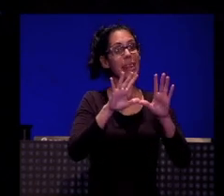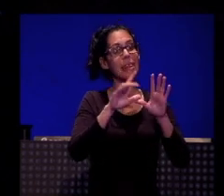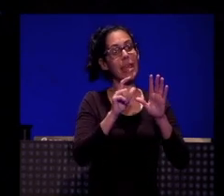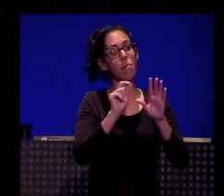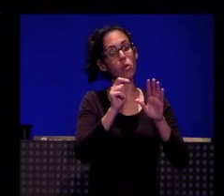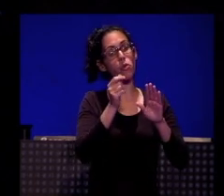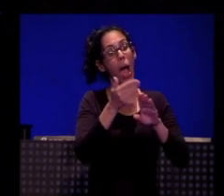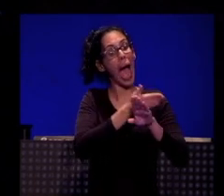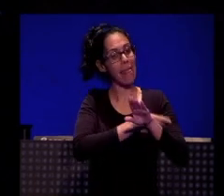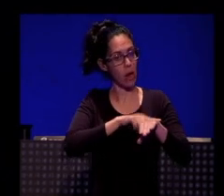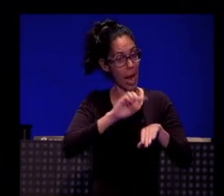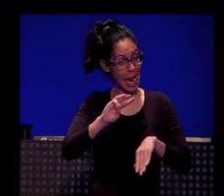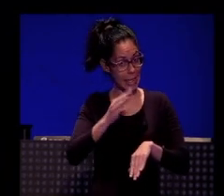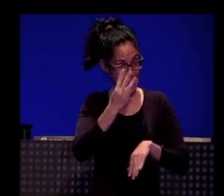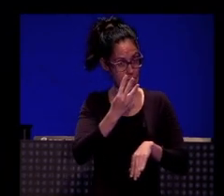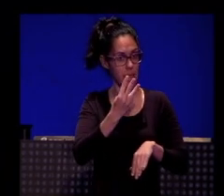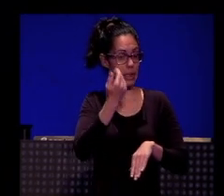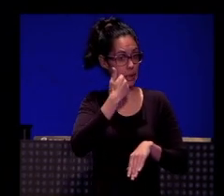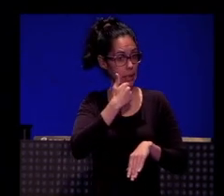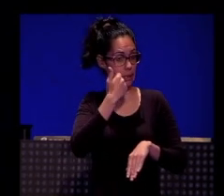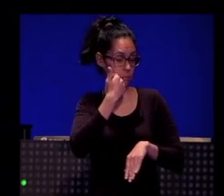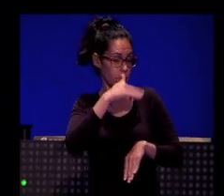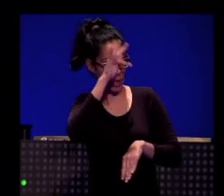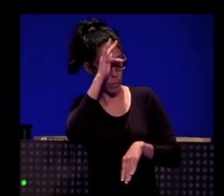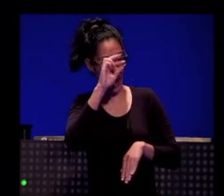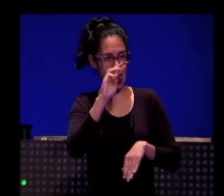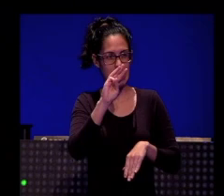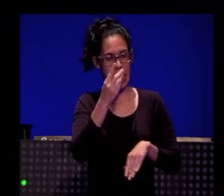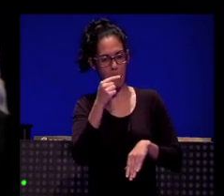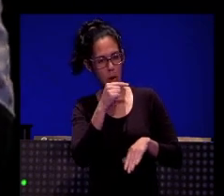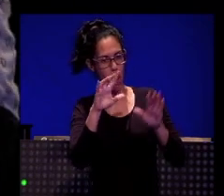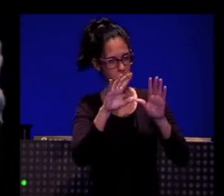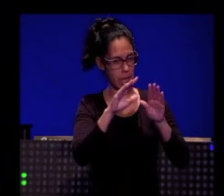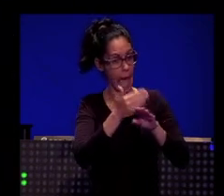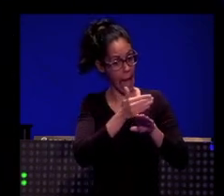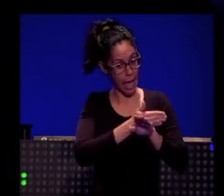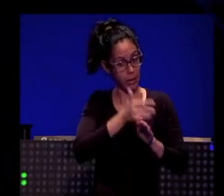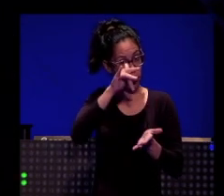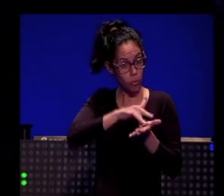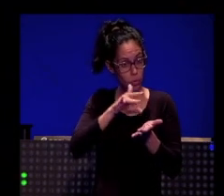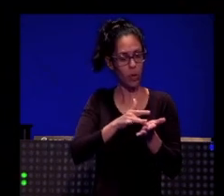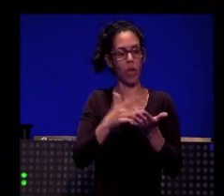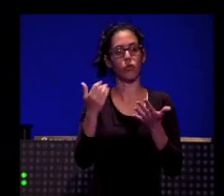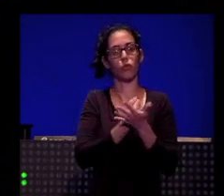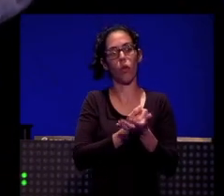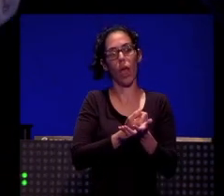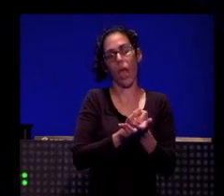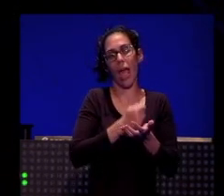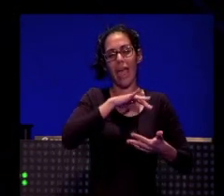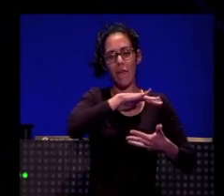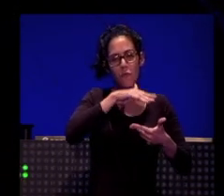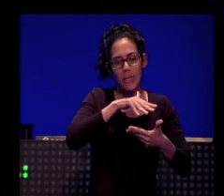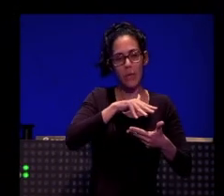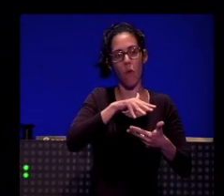informativo de las 3, de ese fin de semana, 3 menos 10 o así, estuve todo el informativo para